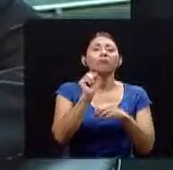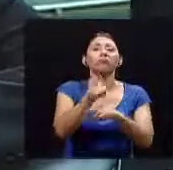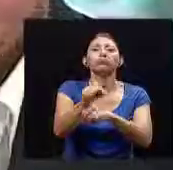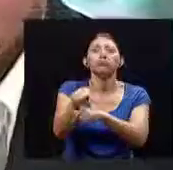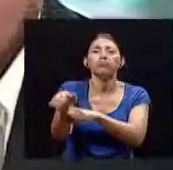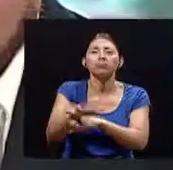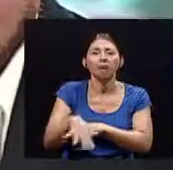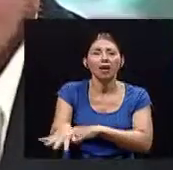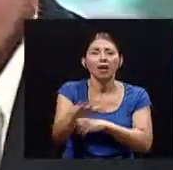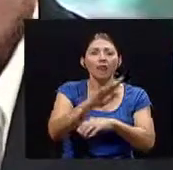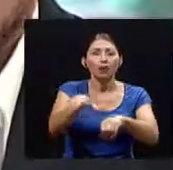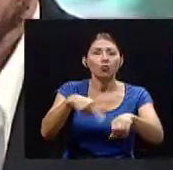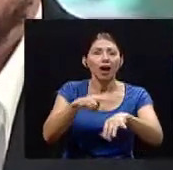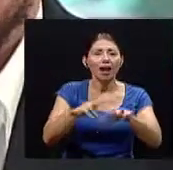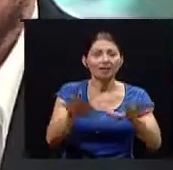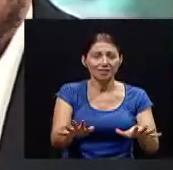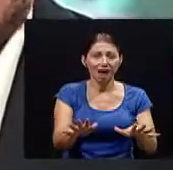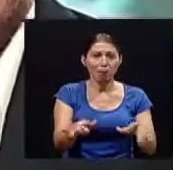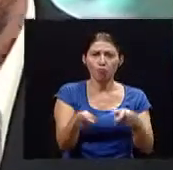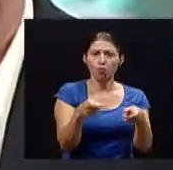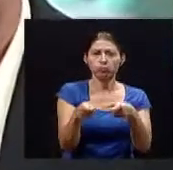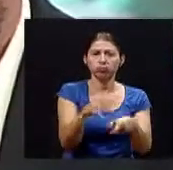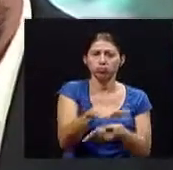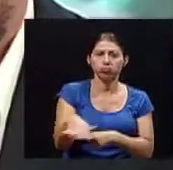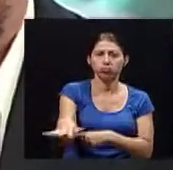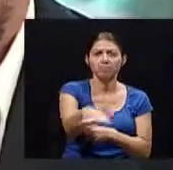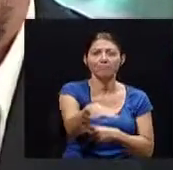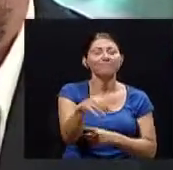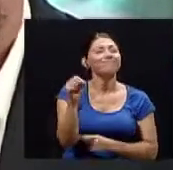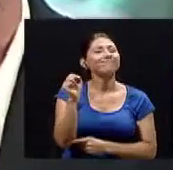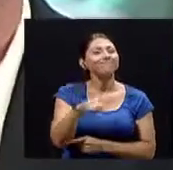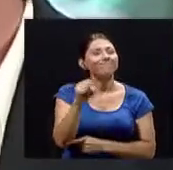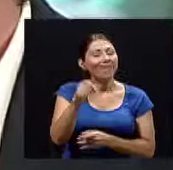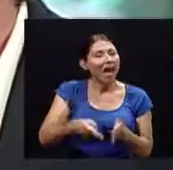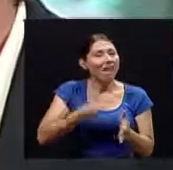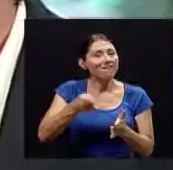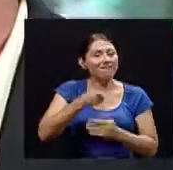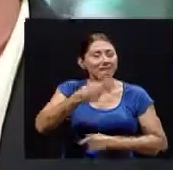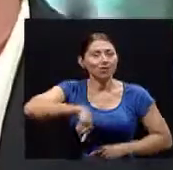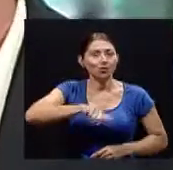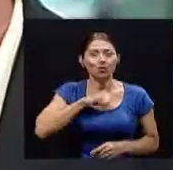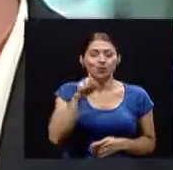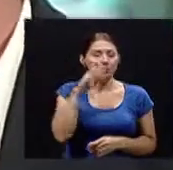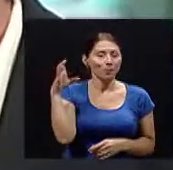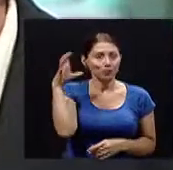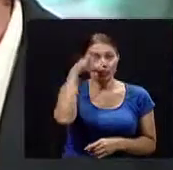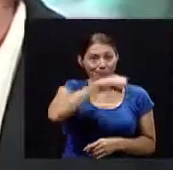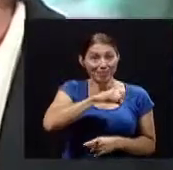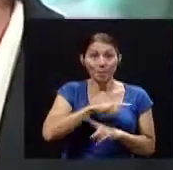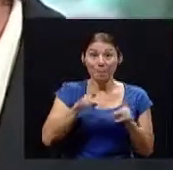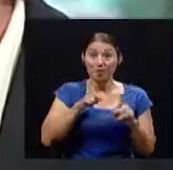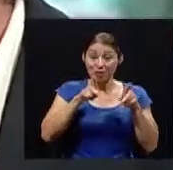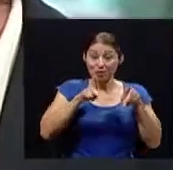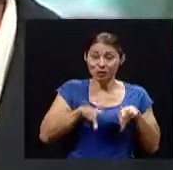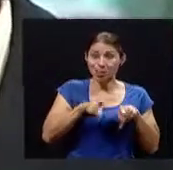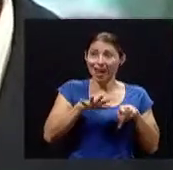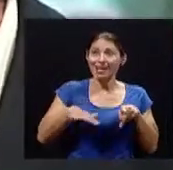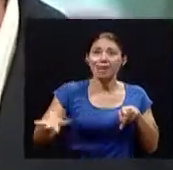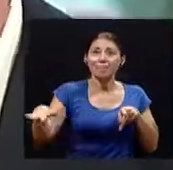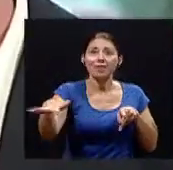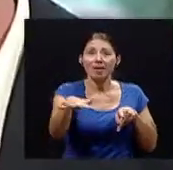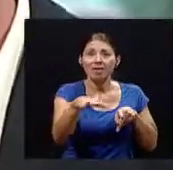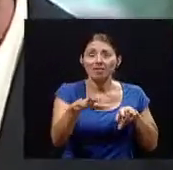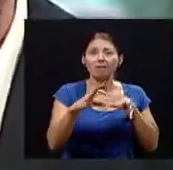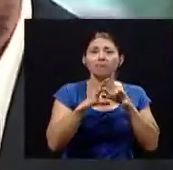Claro, a veces no nos damos cuenta y hay una estrecha relación entre el ambiente y la persona, o si el ambiente está mal,